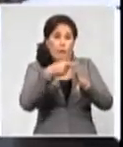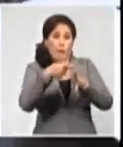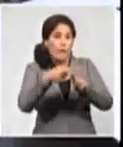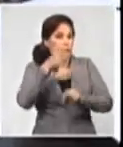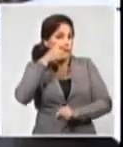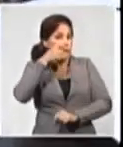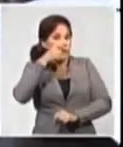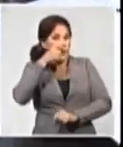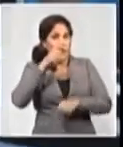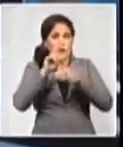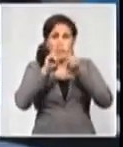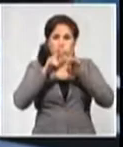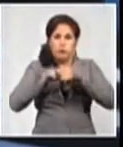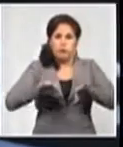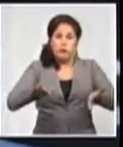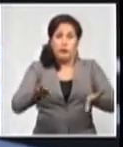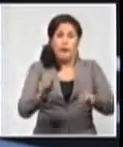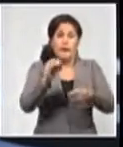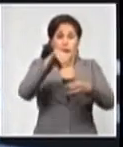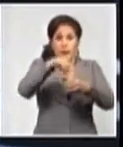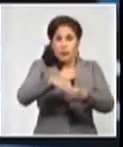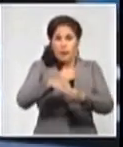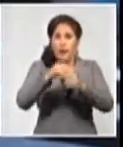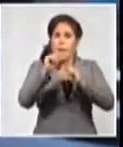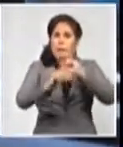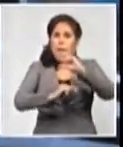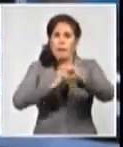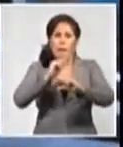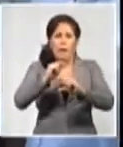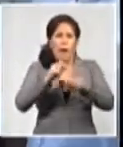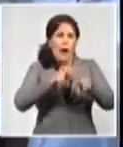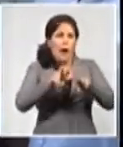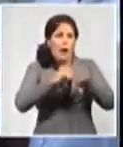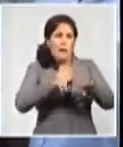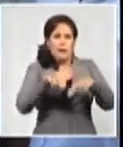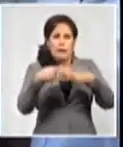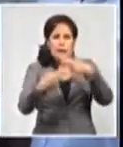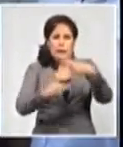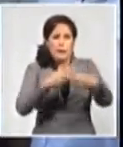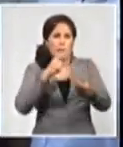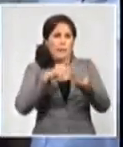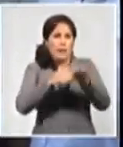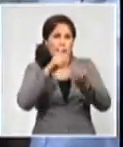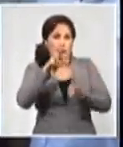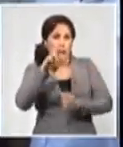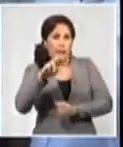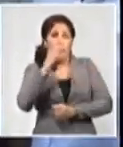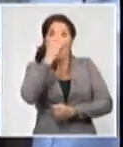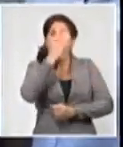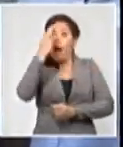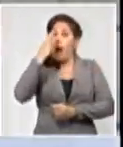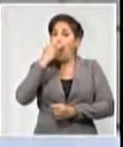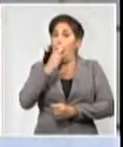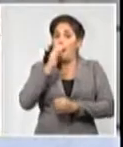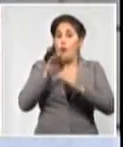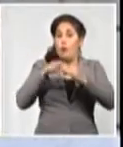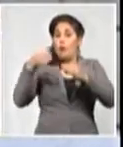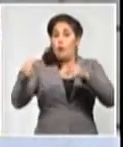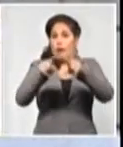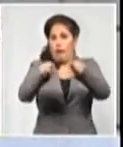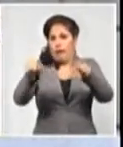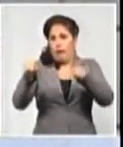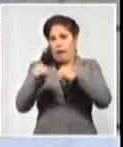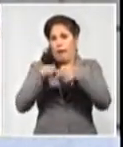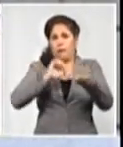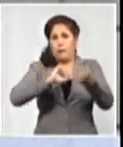epidemiológica que incluye el incremento gradual de la realización de pruebas PCR a la población fuera de las áreas de control de foco. Demandará